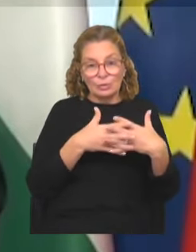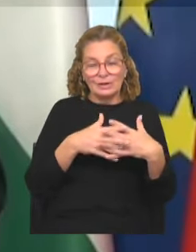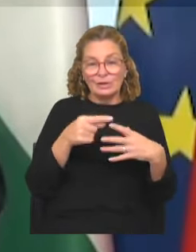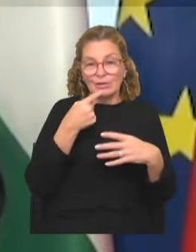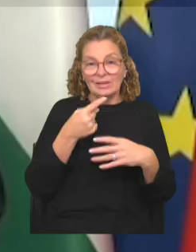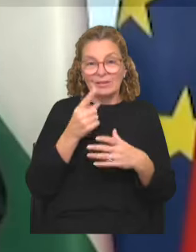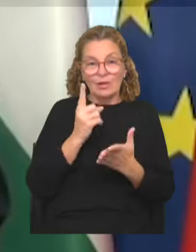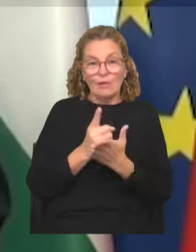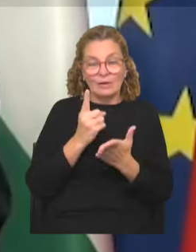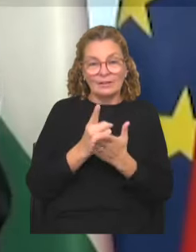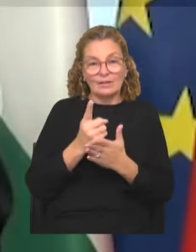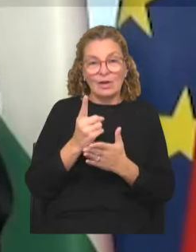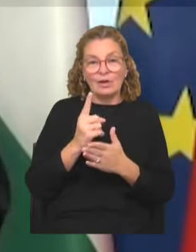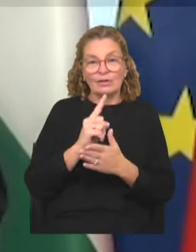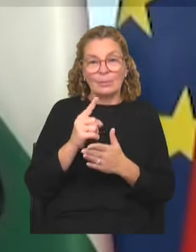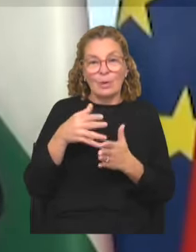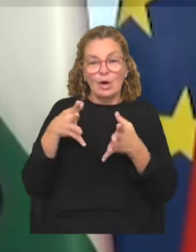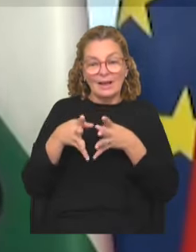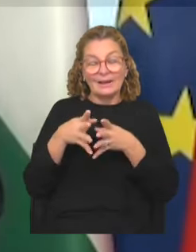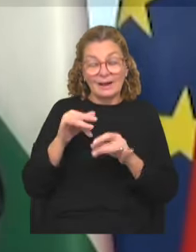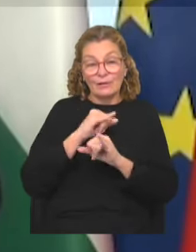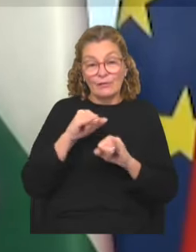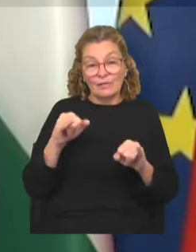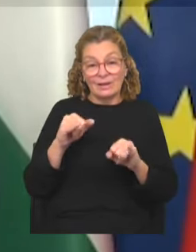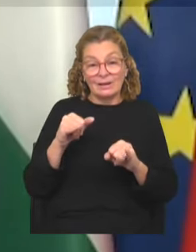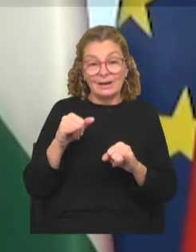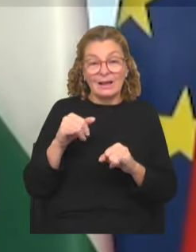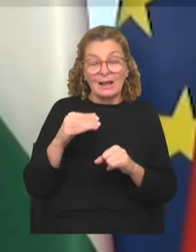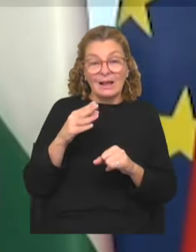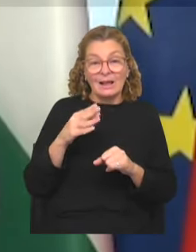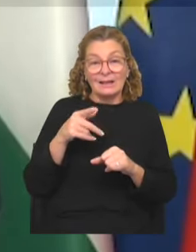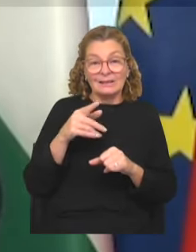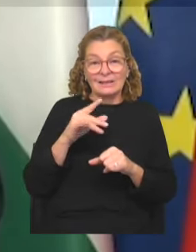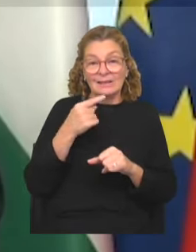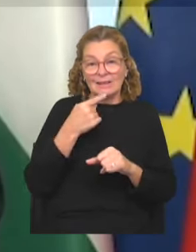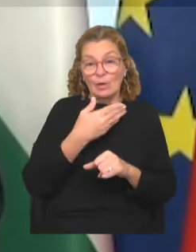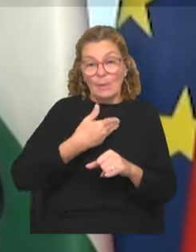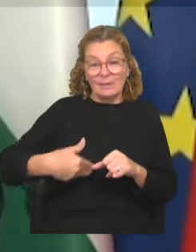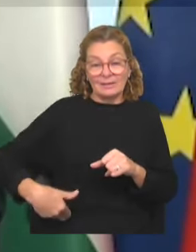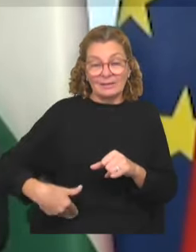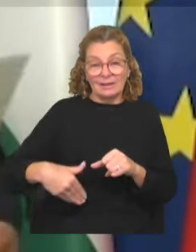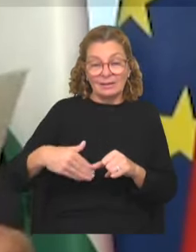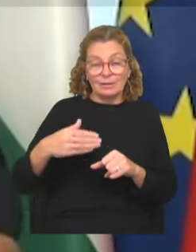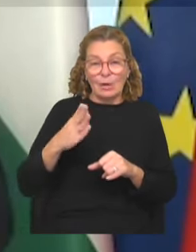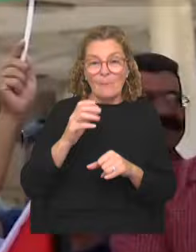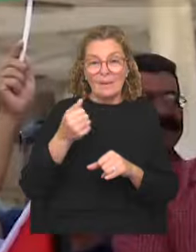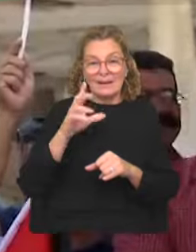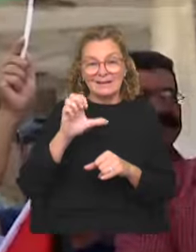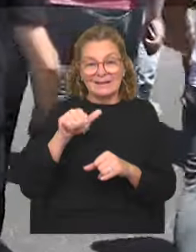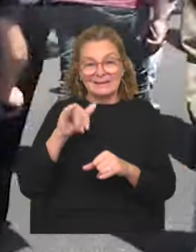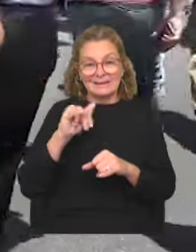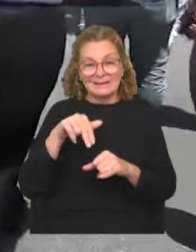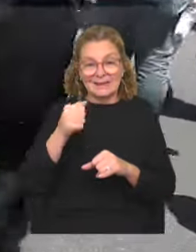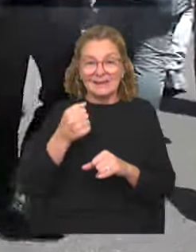negándose a obligar a Israel a detener su guerra genocida en la franja de Gaza, dijo este sábado el presidente de la Autoridad Nacional Palestina, Mahmoud